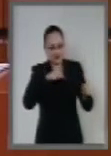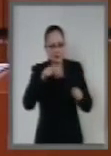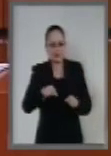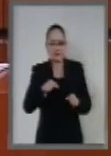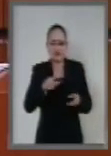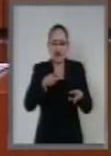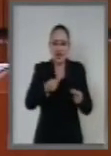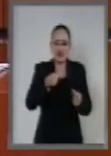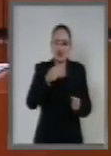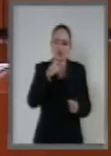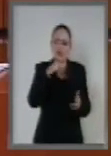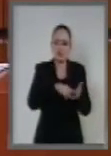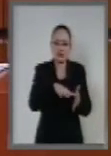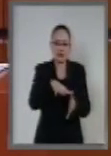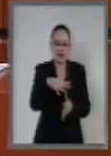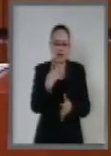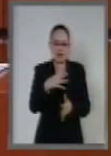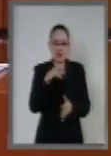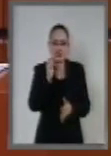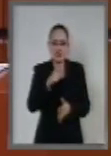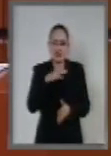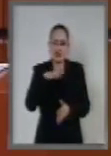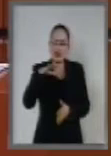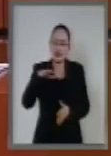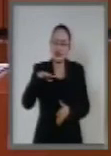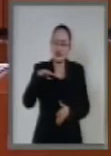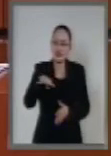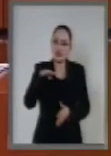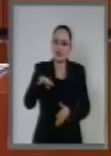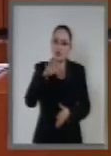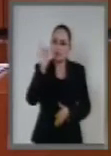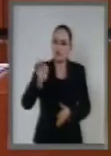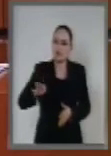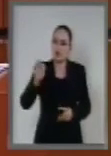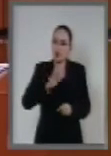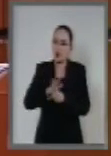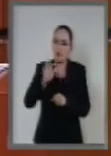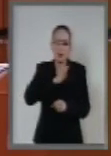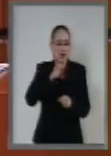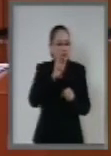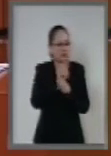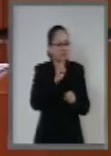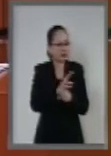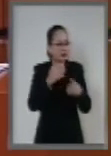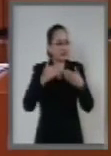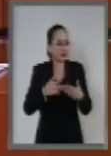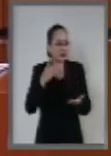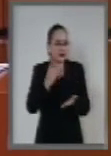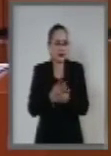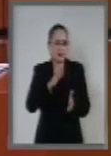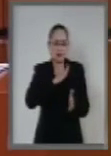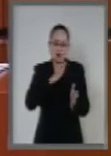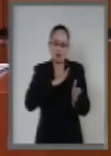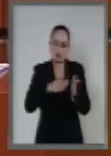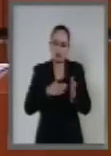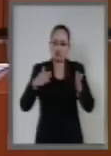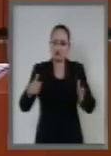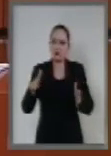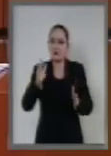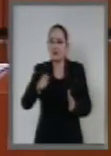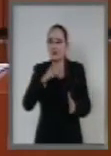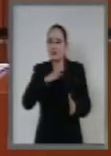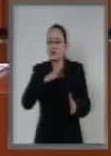fue de 19% del universo fiscalizable. Con la ampliación de dicho universo, la